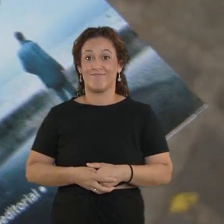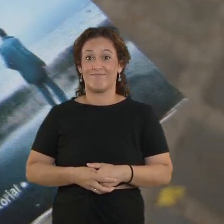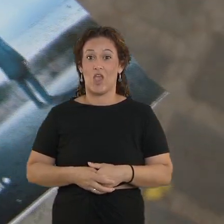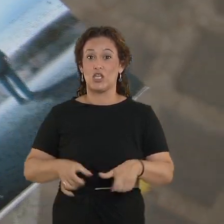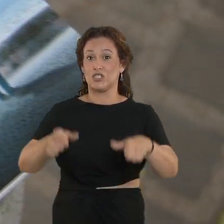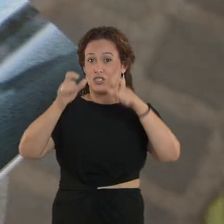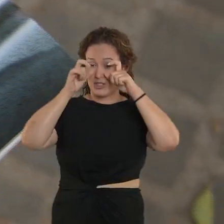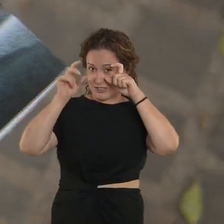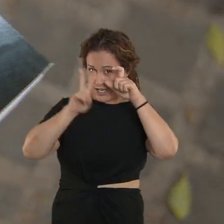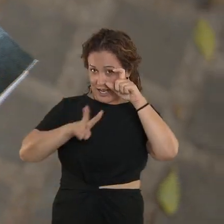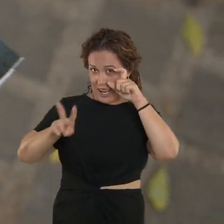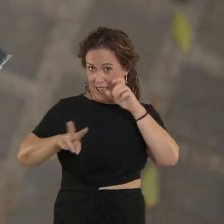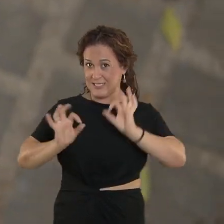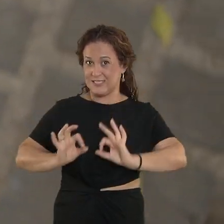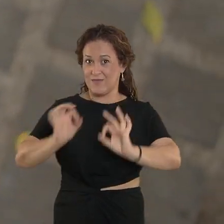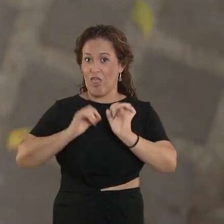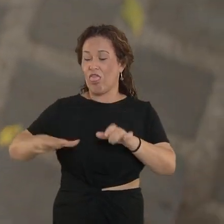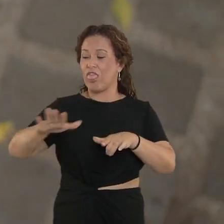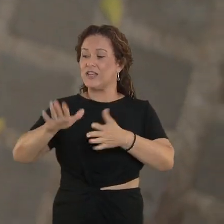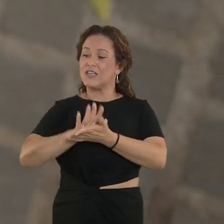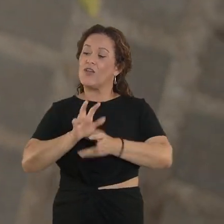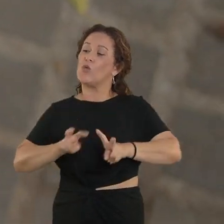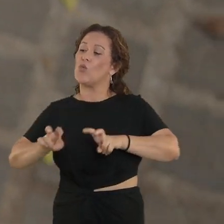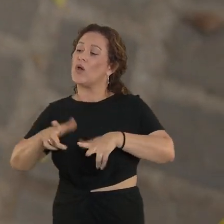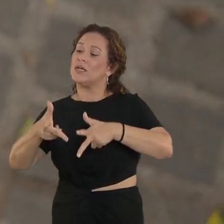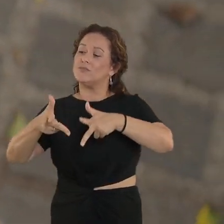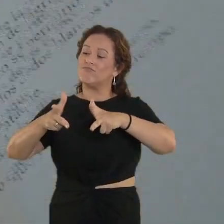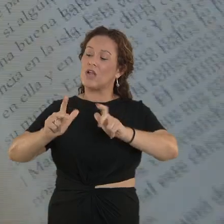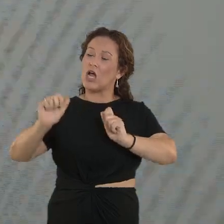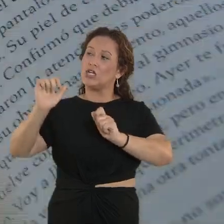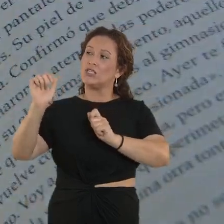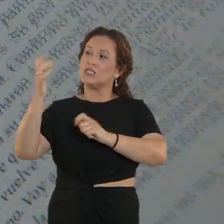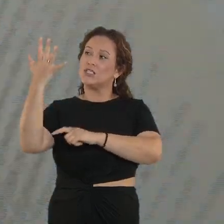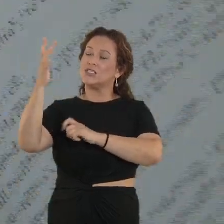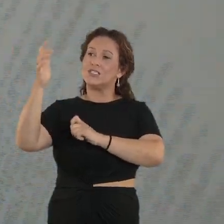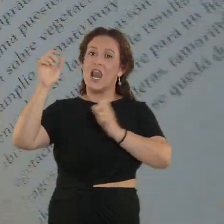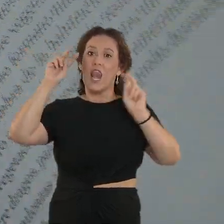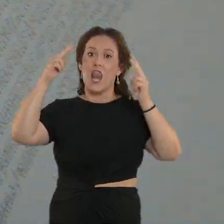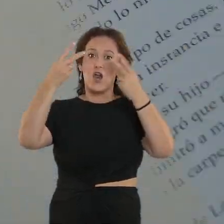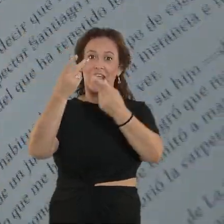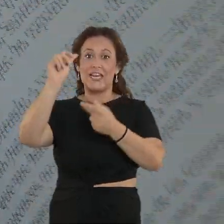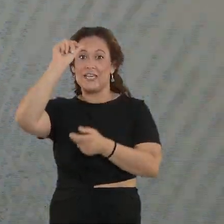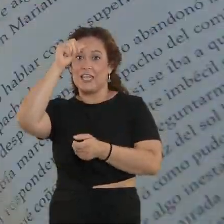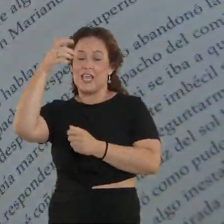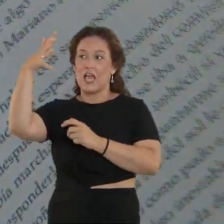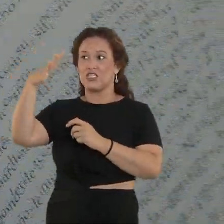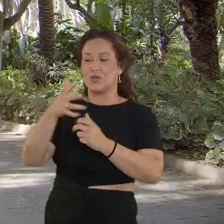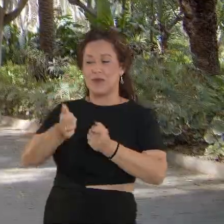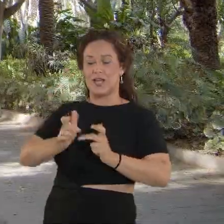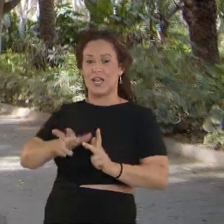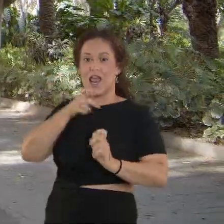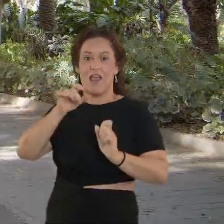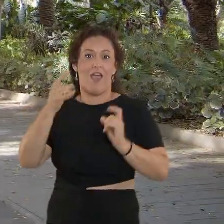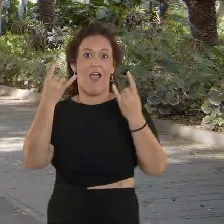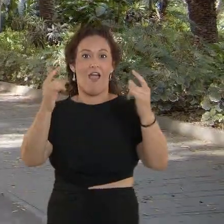Cojan las gafas de leer, busquen un sitio tranquilo y siéntense a la sombra de un laurel de indias. Este jardín